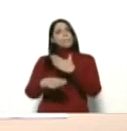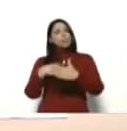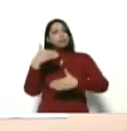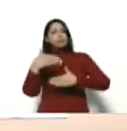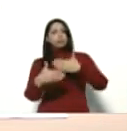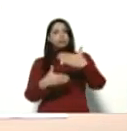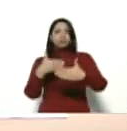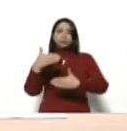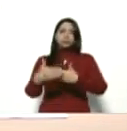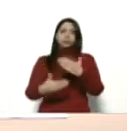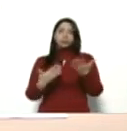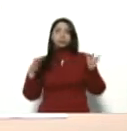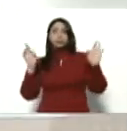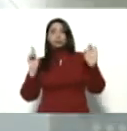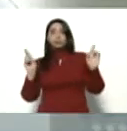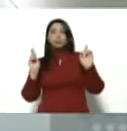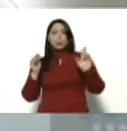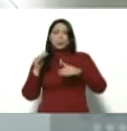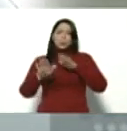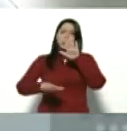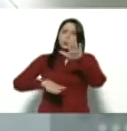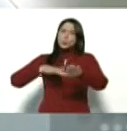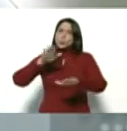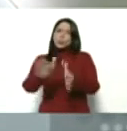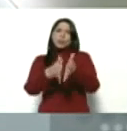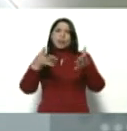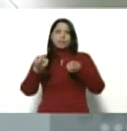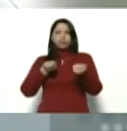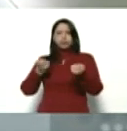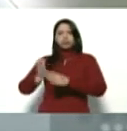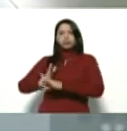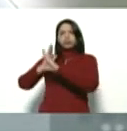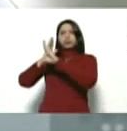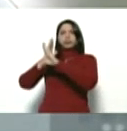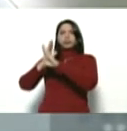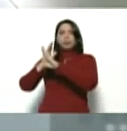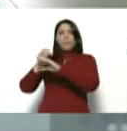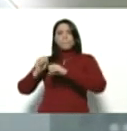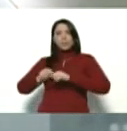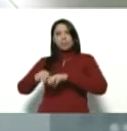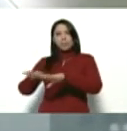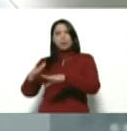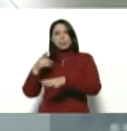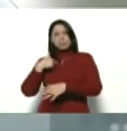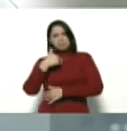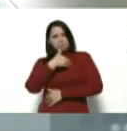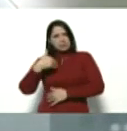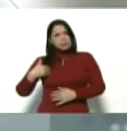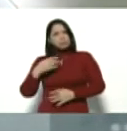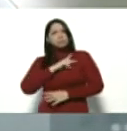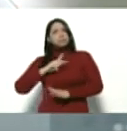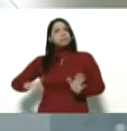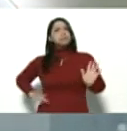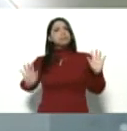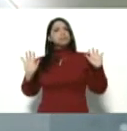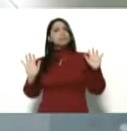afortunadamente, a pasos agigantados de control de la pandemia. Yo quisiera que la vicepresidenta